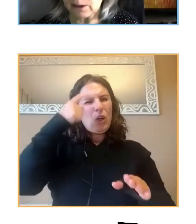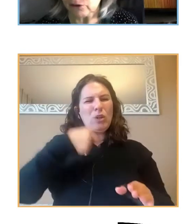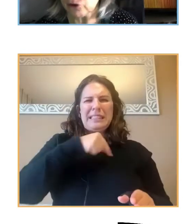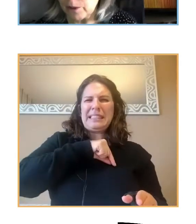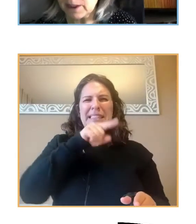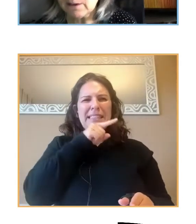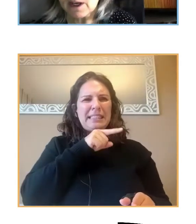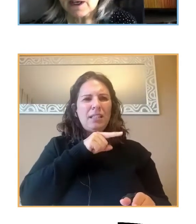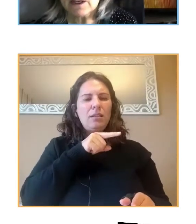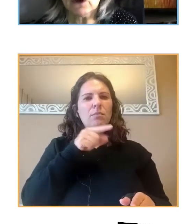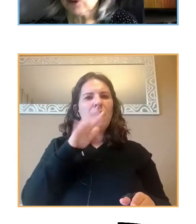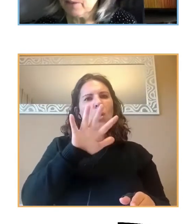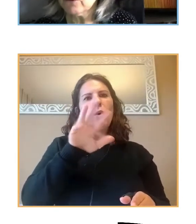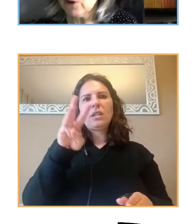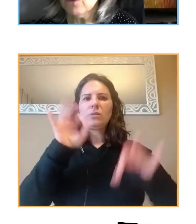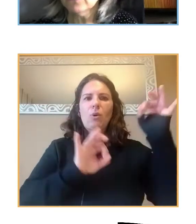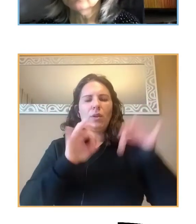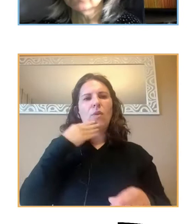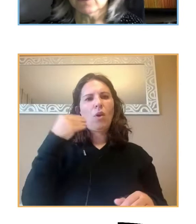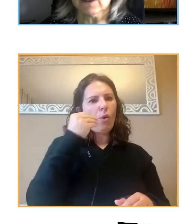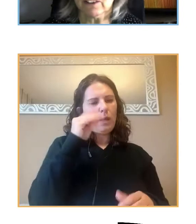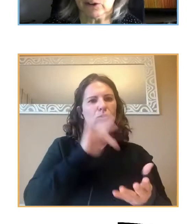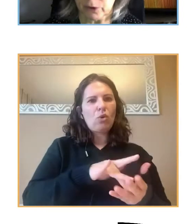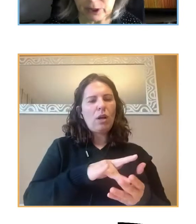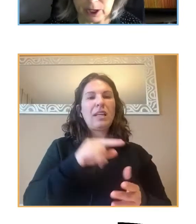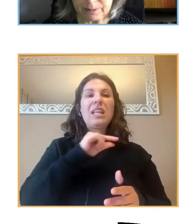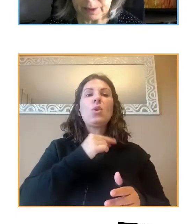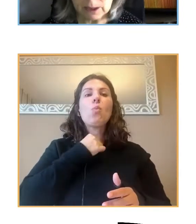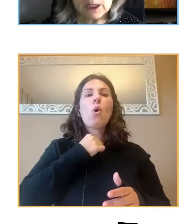de estos jóvenes y los cambios de humor en un 56%.